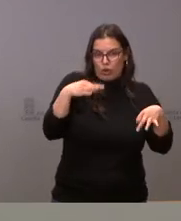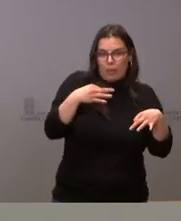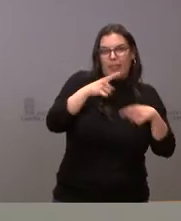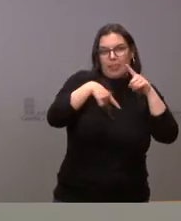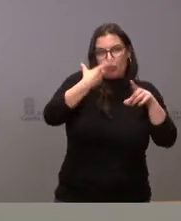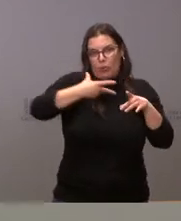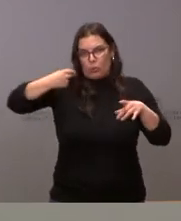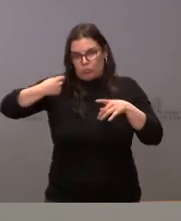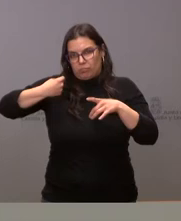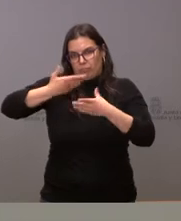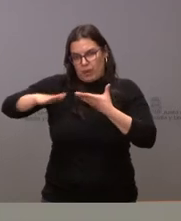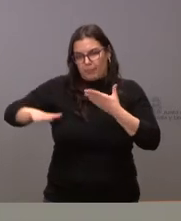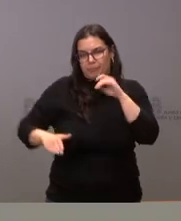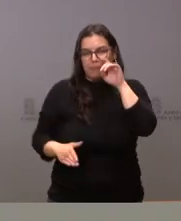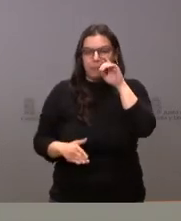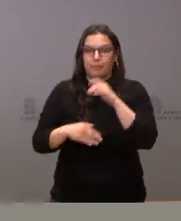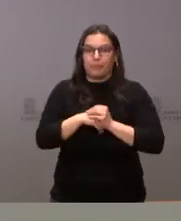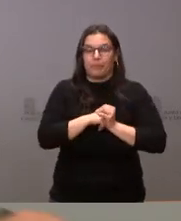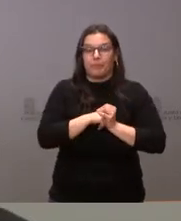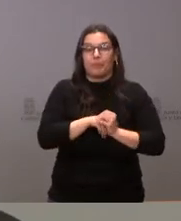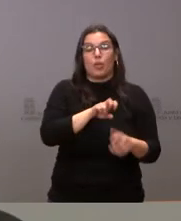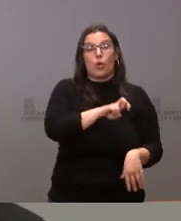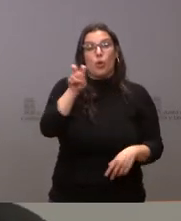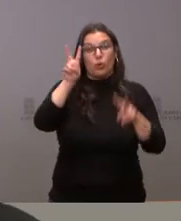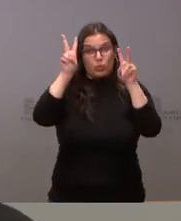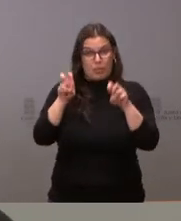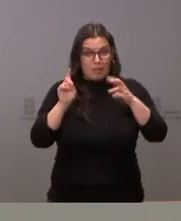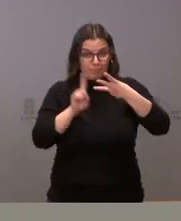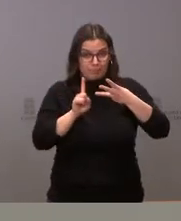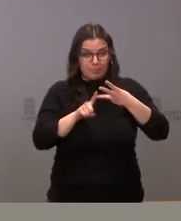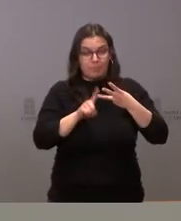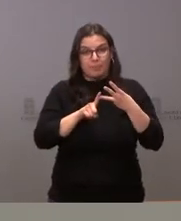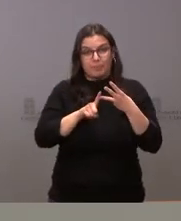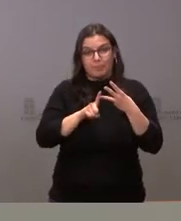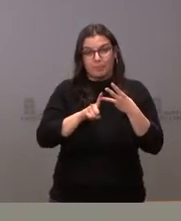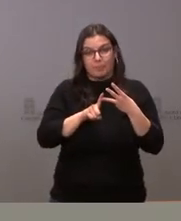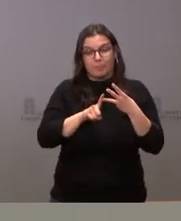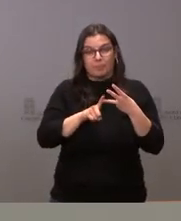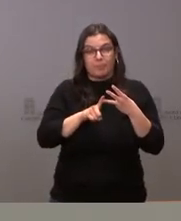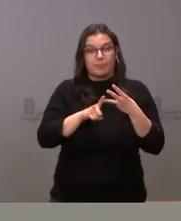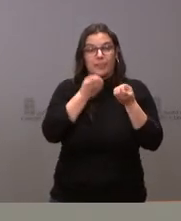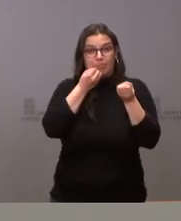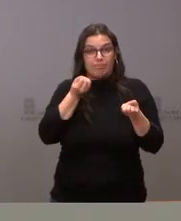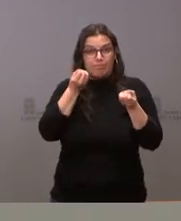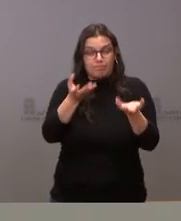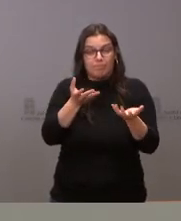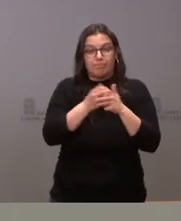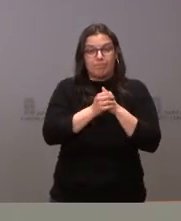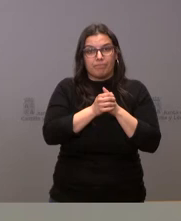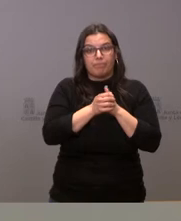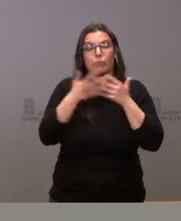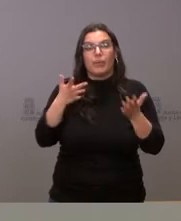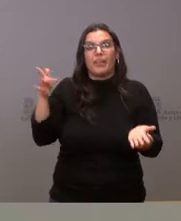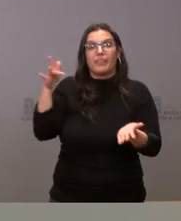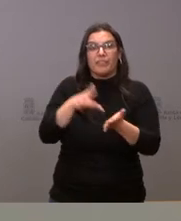En otra cuestión, la tercera de ellas que les quería significar y que paso a informarles, es la fecha